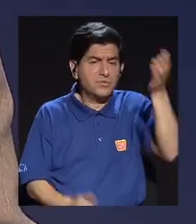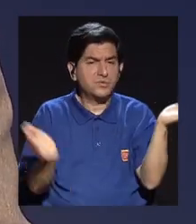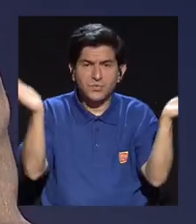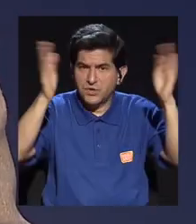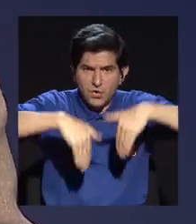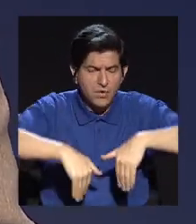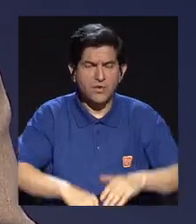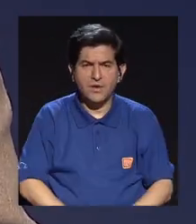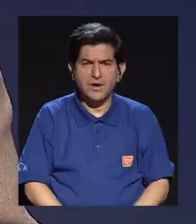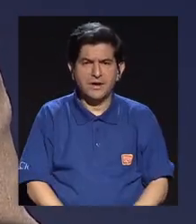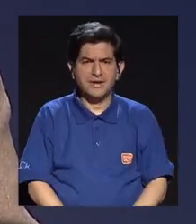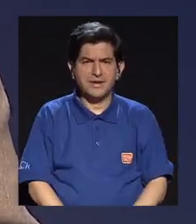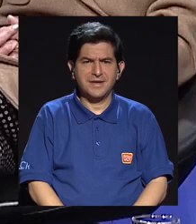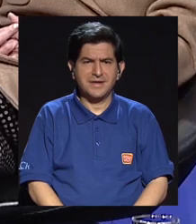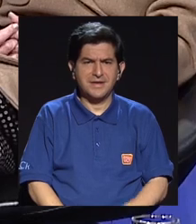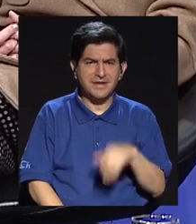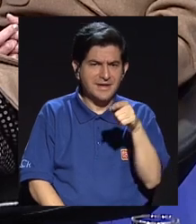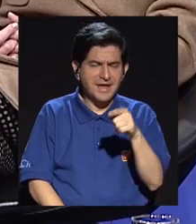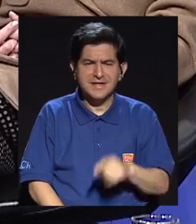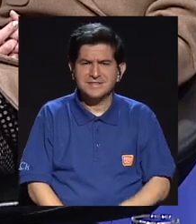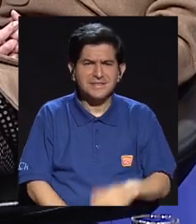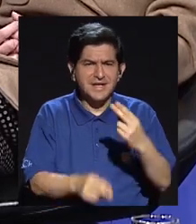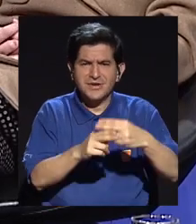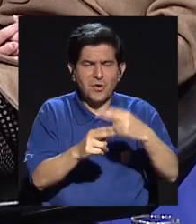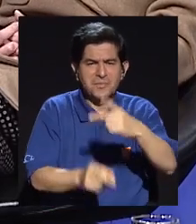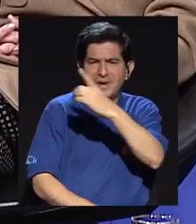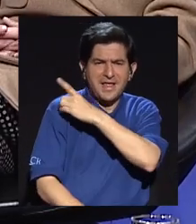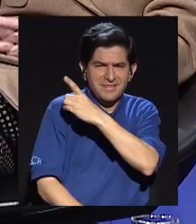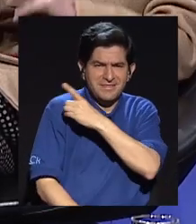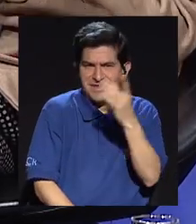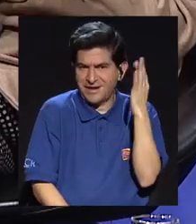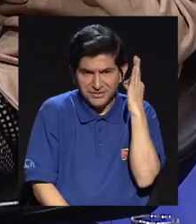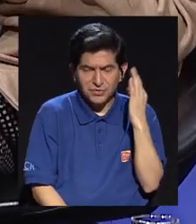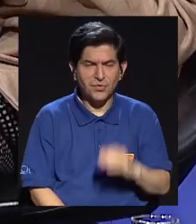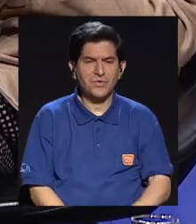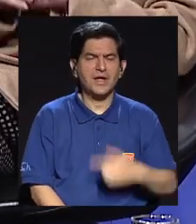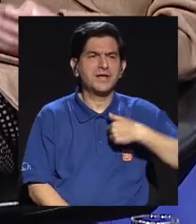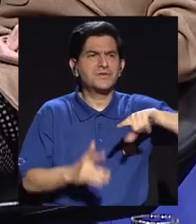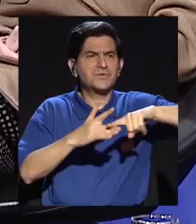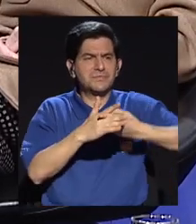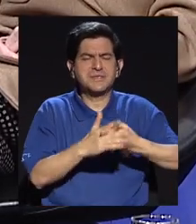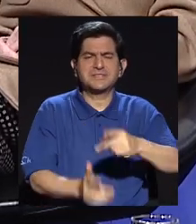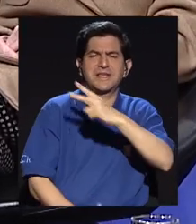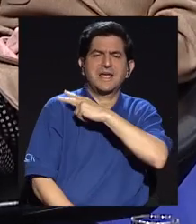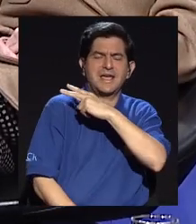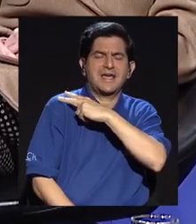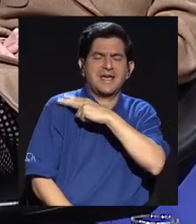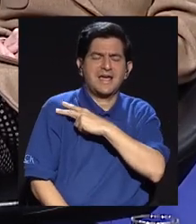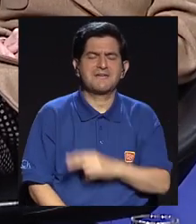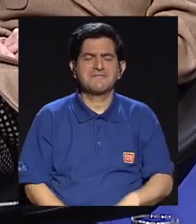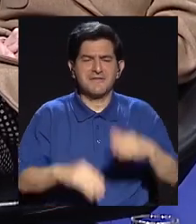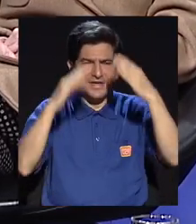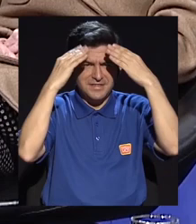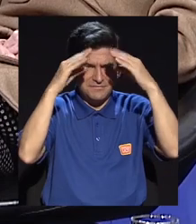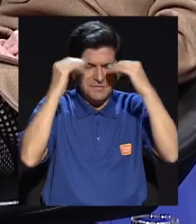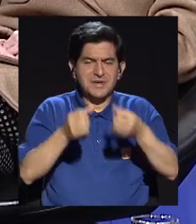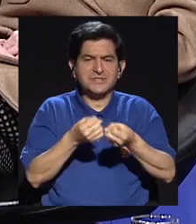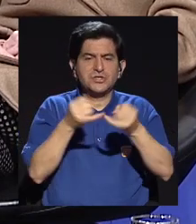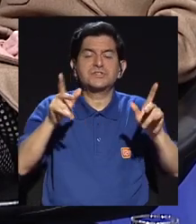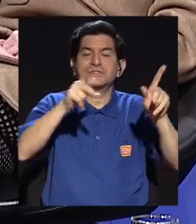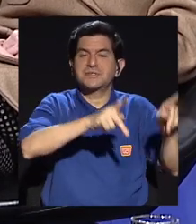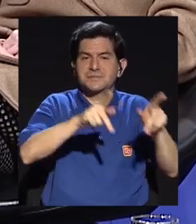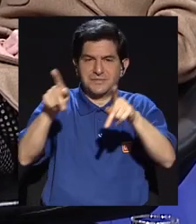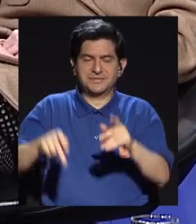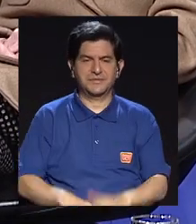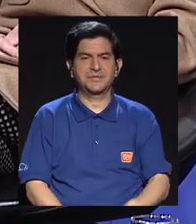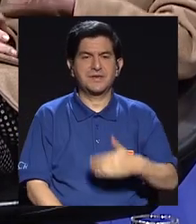cultura no existe? ¿Le nombran directora sin gente? Me nombran, yo entré como jefe de información sin gente. Yo entré como jefe